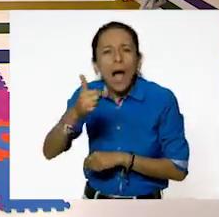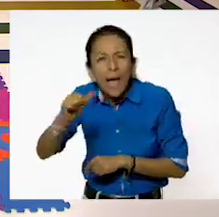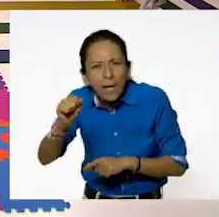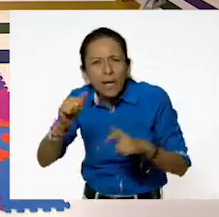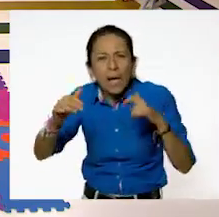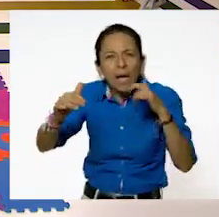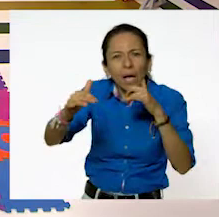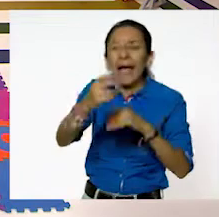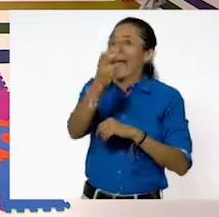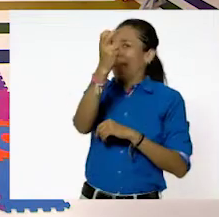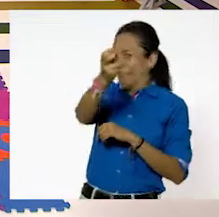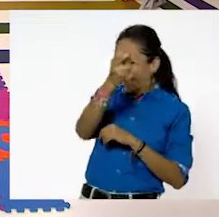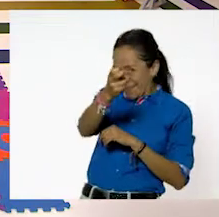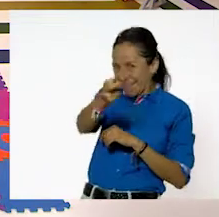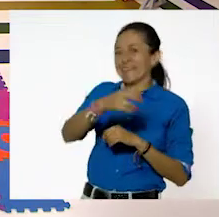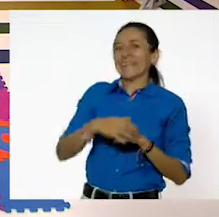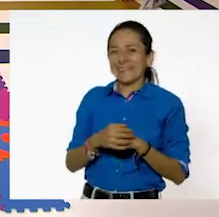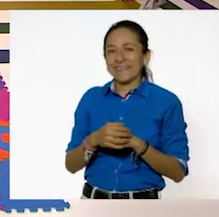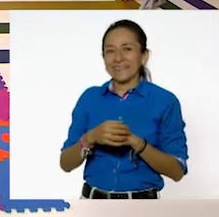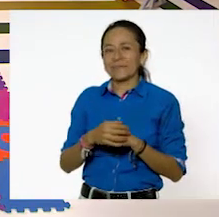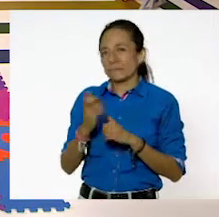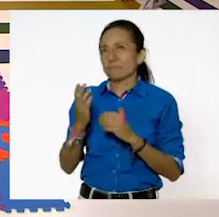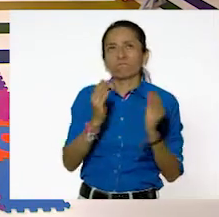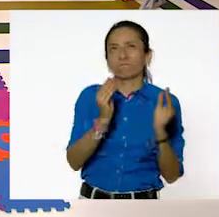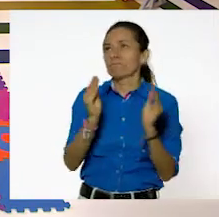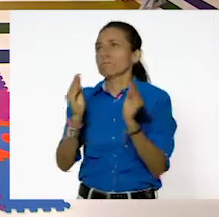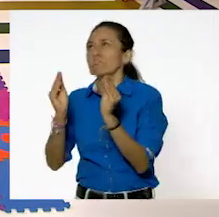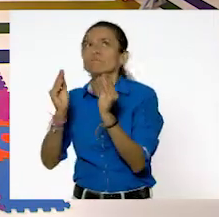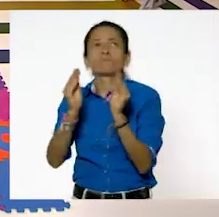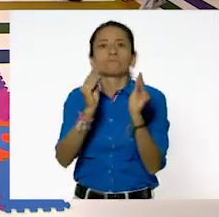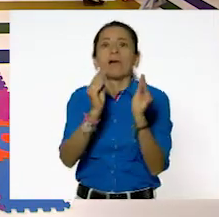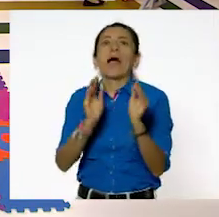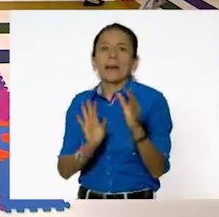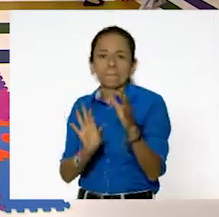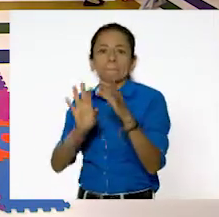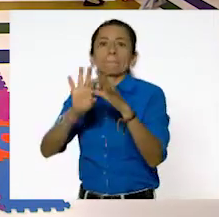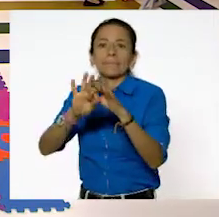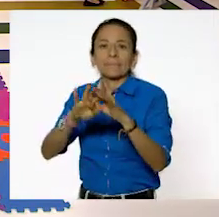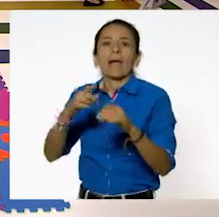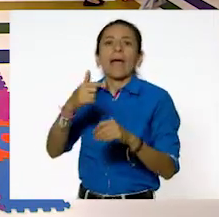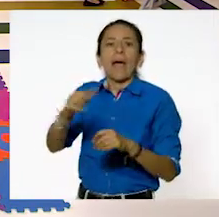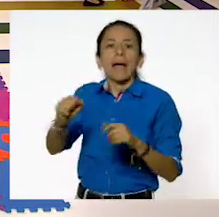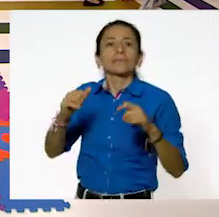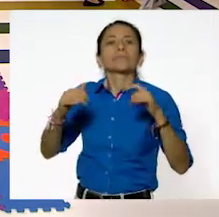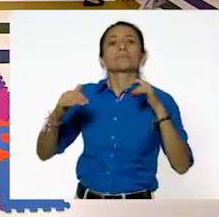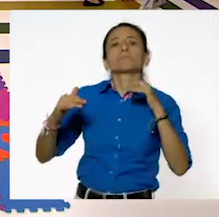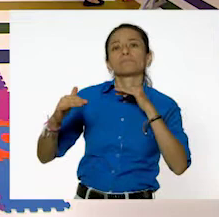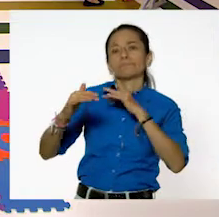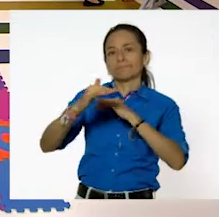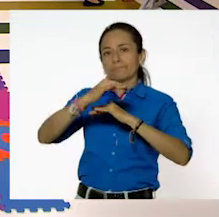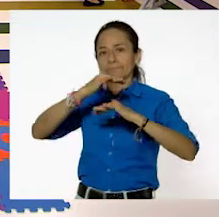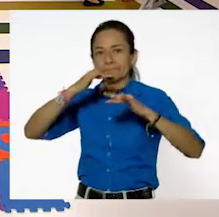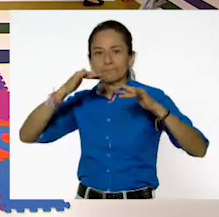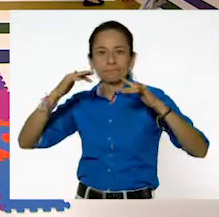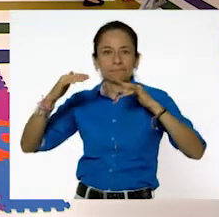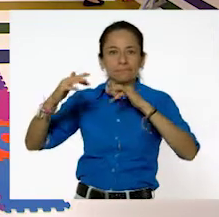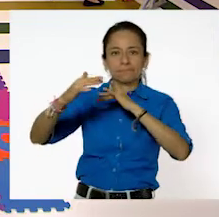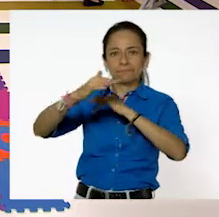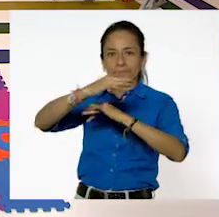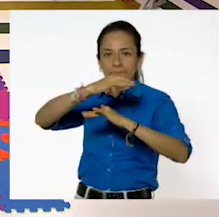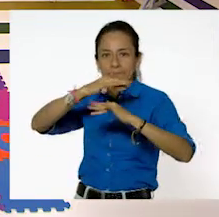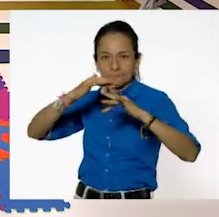Entonces, el tren va en el gaseoso, ¿verdad? Muy bien. A ver. Vamos ponerlo aquí.